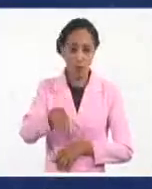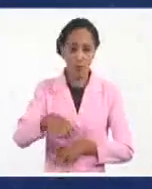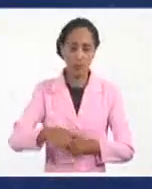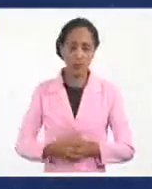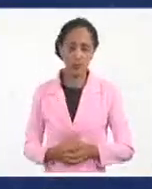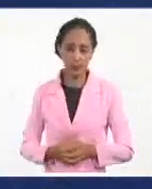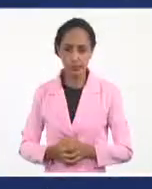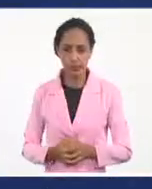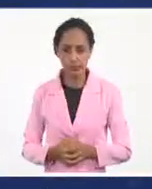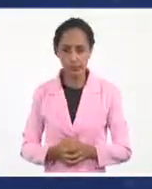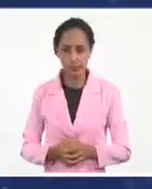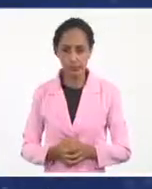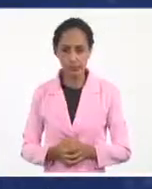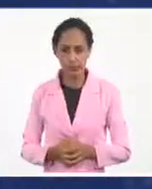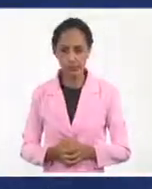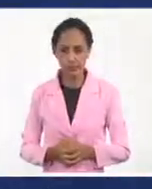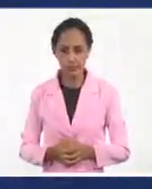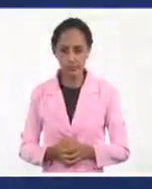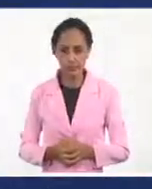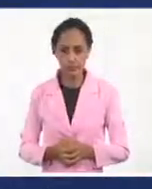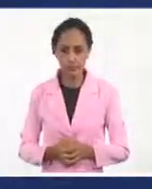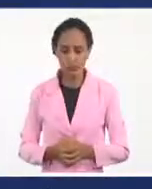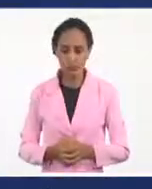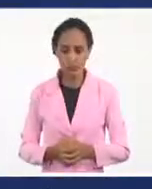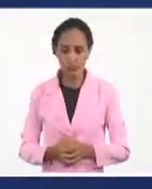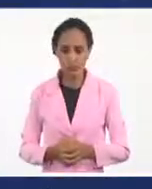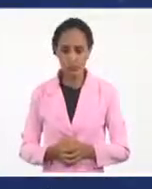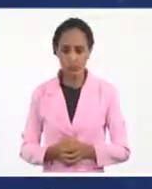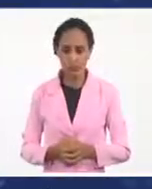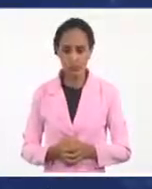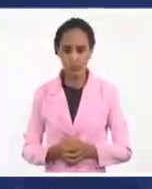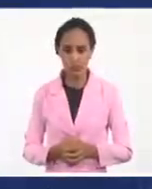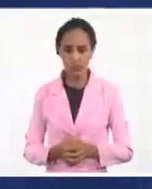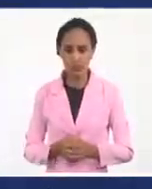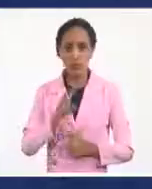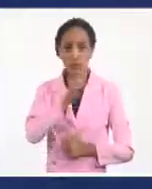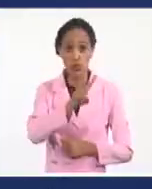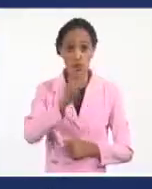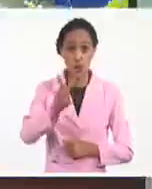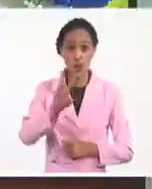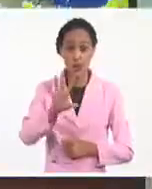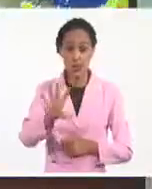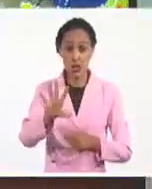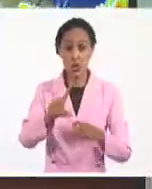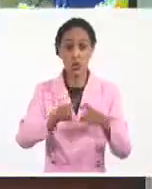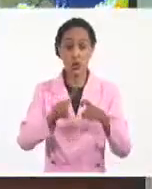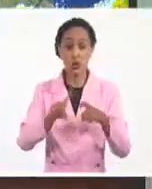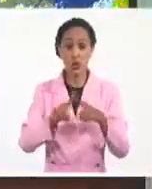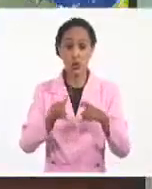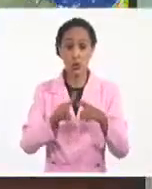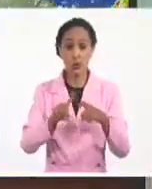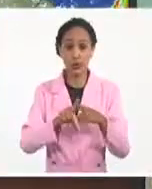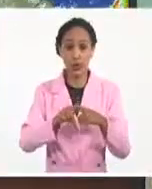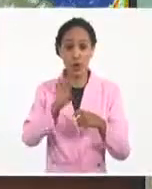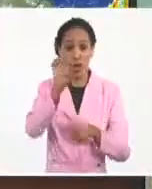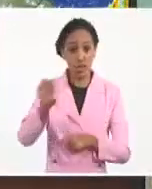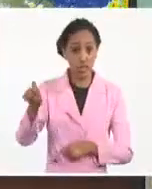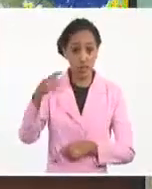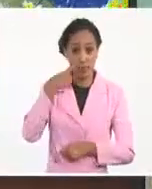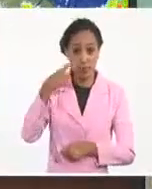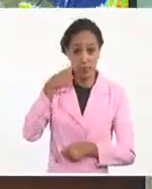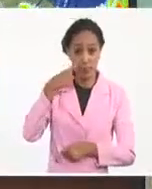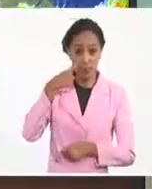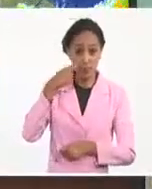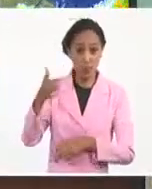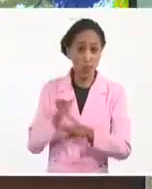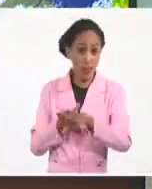oeste. Eso queda a 225 kilómetros al este de Kingston, la capital de